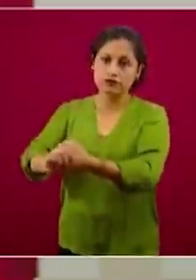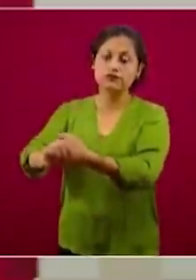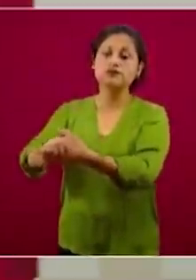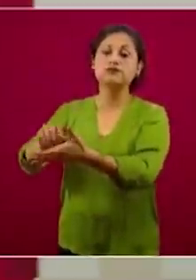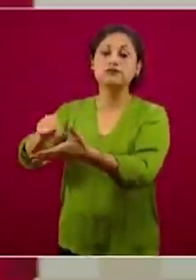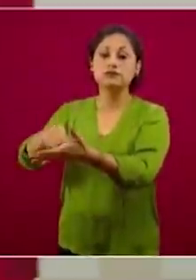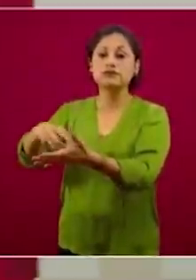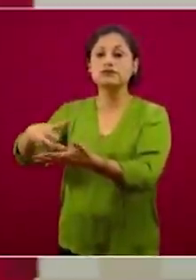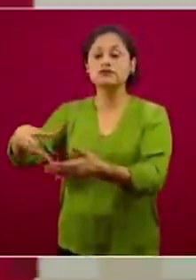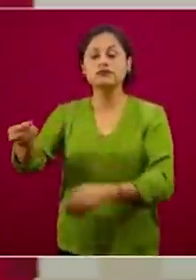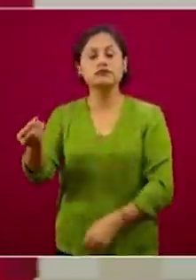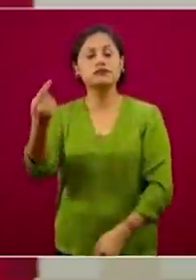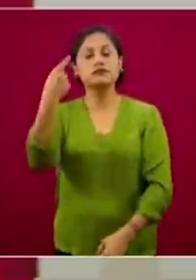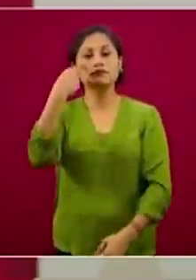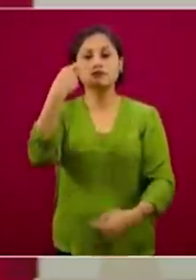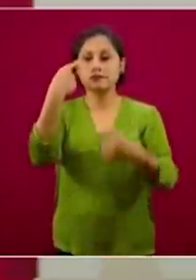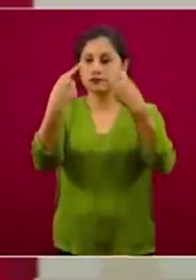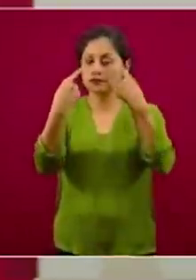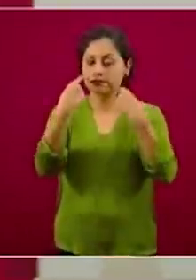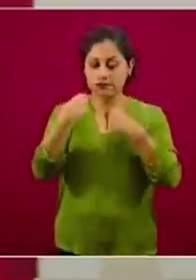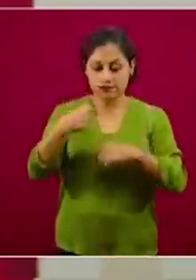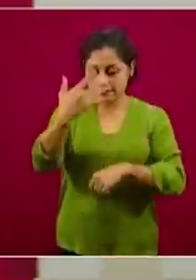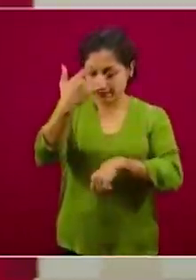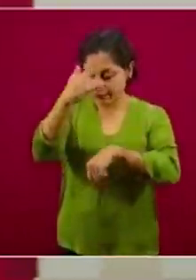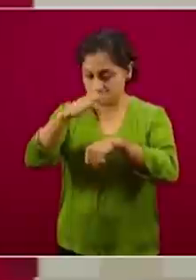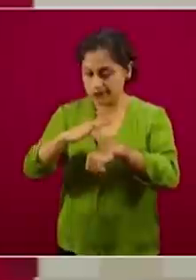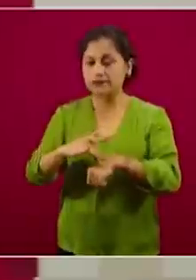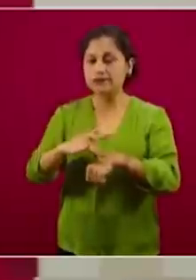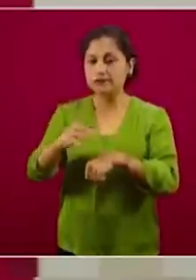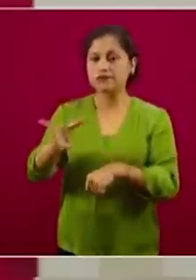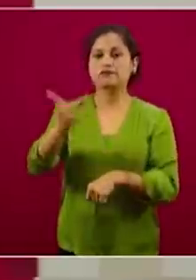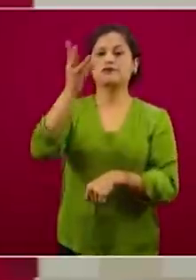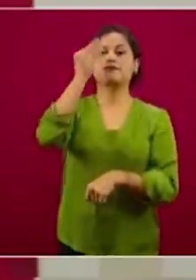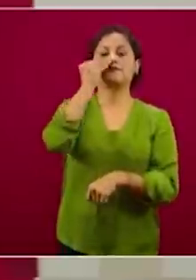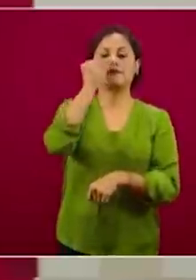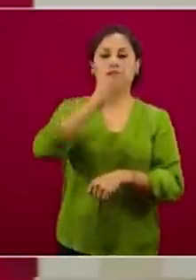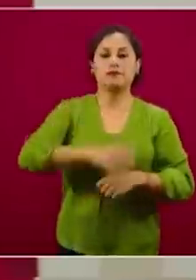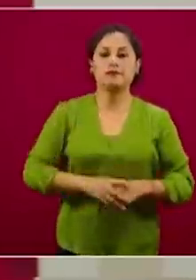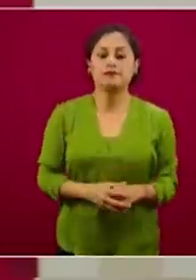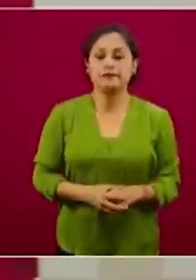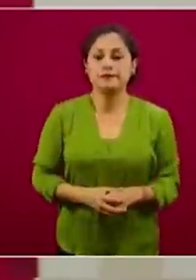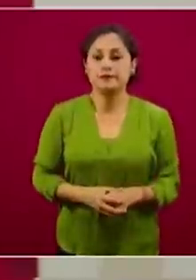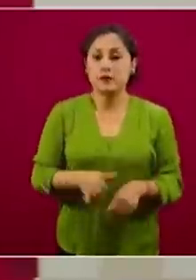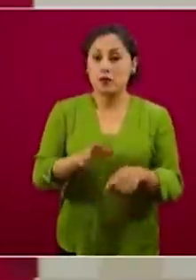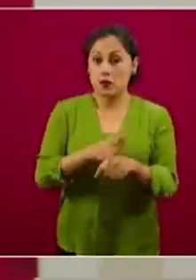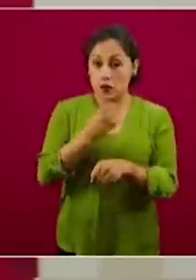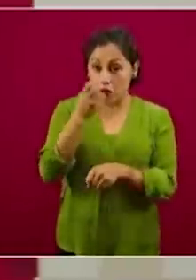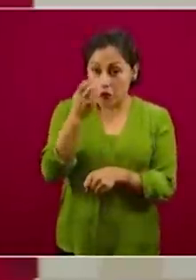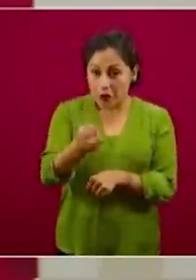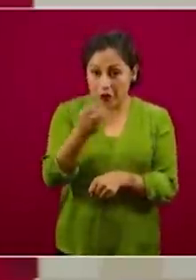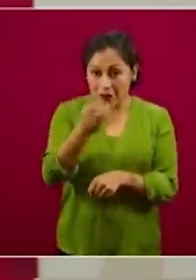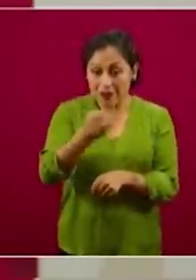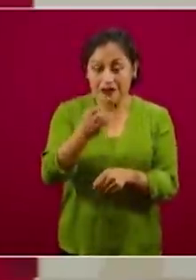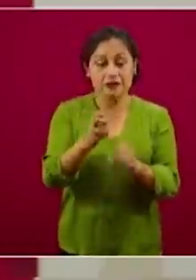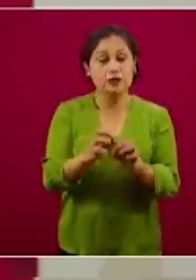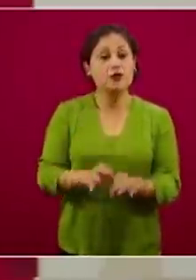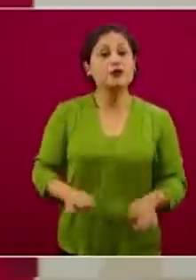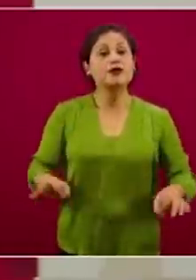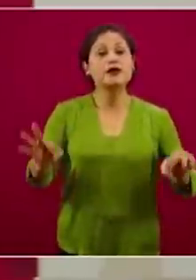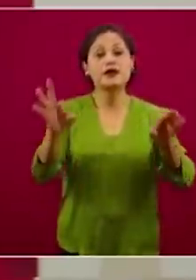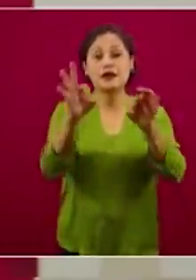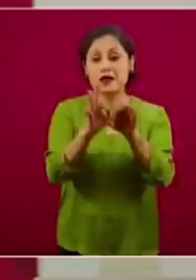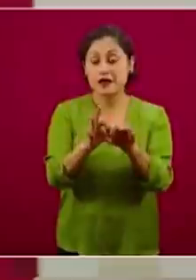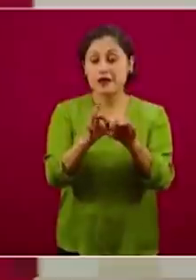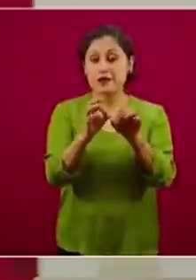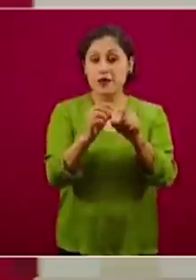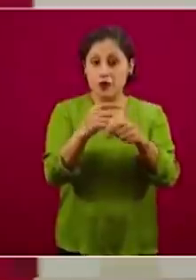y al tocarse los ojos, la nariz o la boca se lleva los virus. Por esa razón, esta Jornada Nacional de Sana Distancia tiene tres